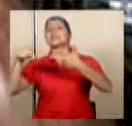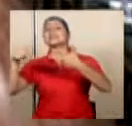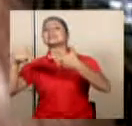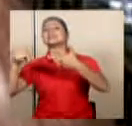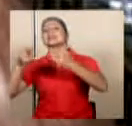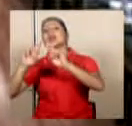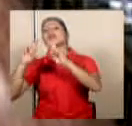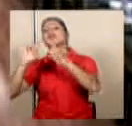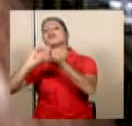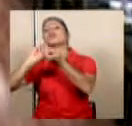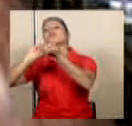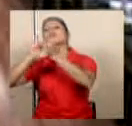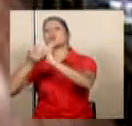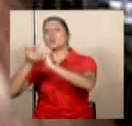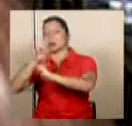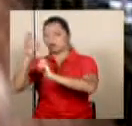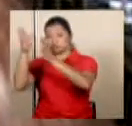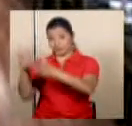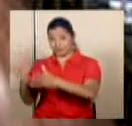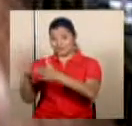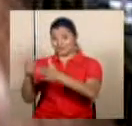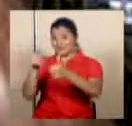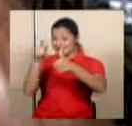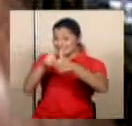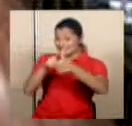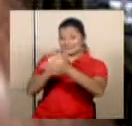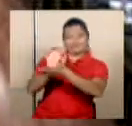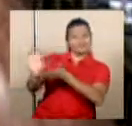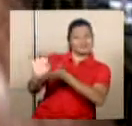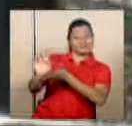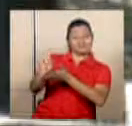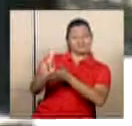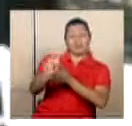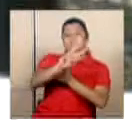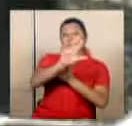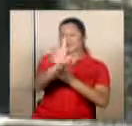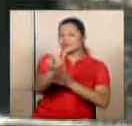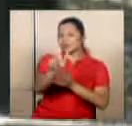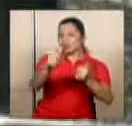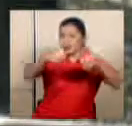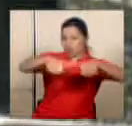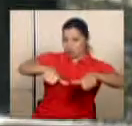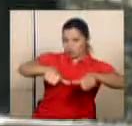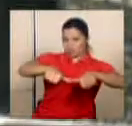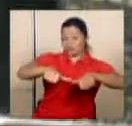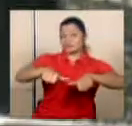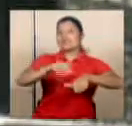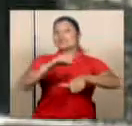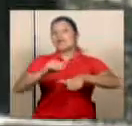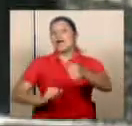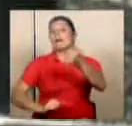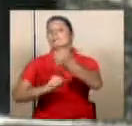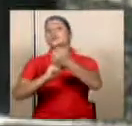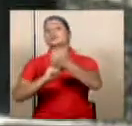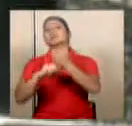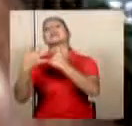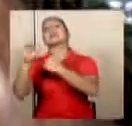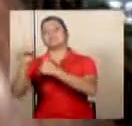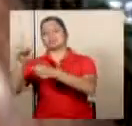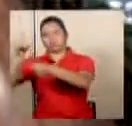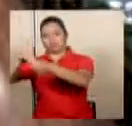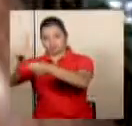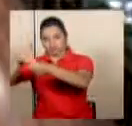renovación costarricense. Este fue rechazado por veinticinco diputados de cuarenta y ocho presentes y fue apoyado por los dieciocho